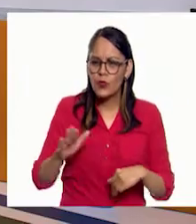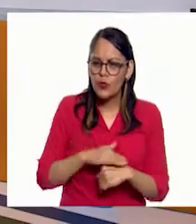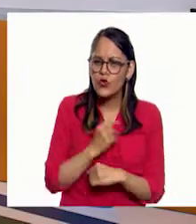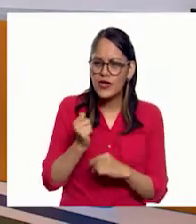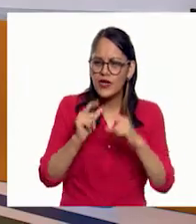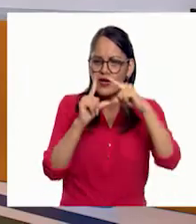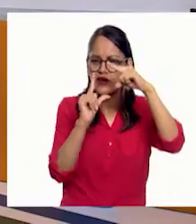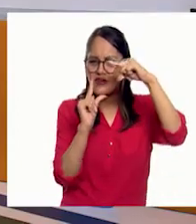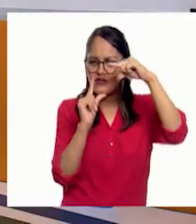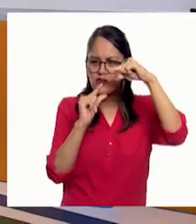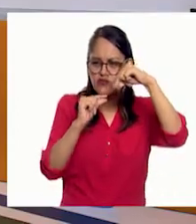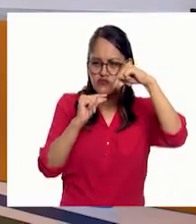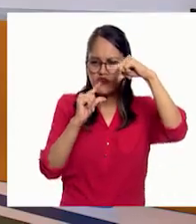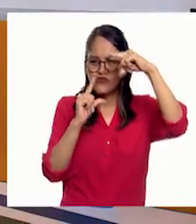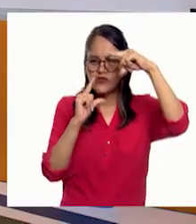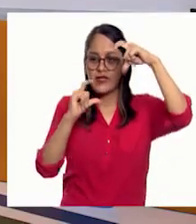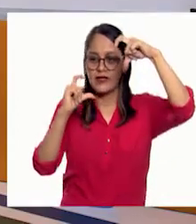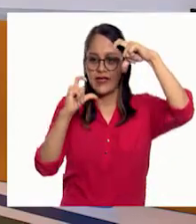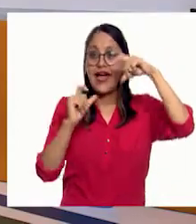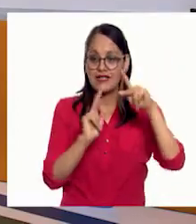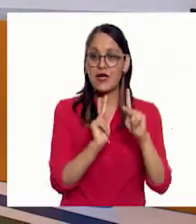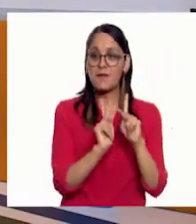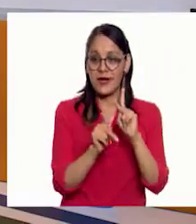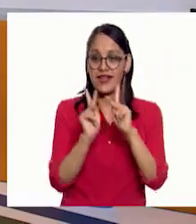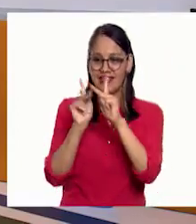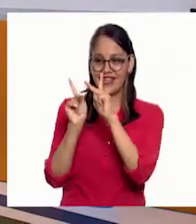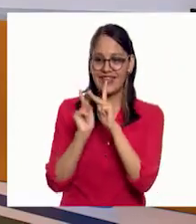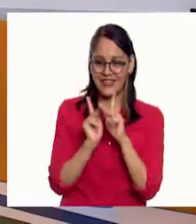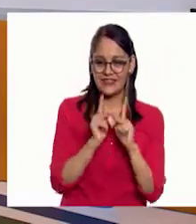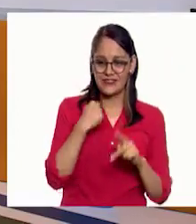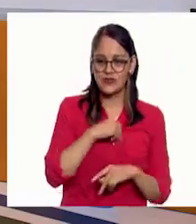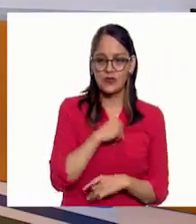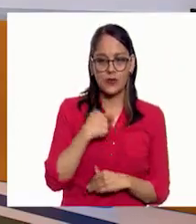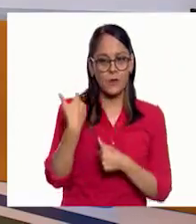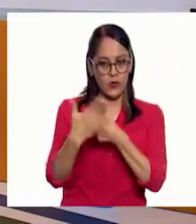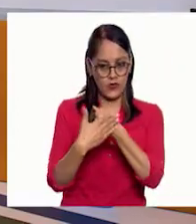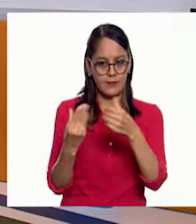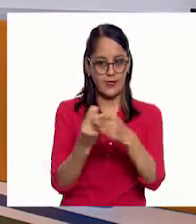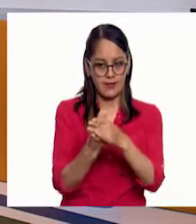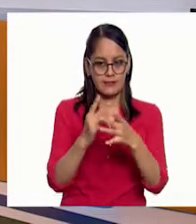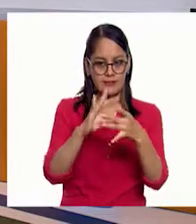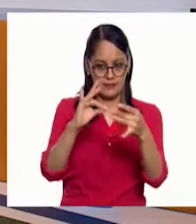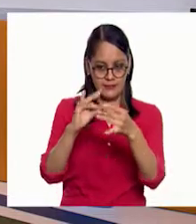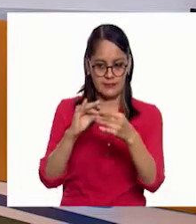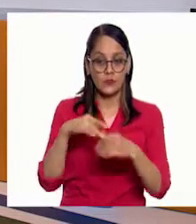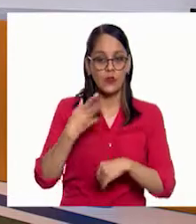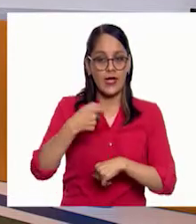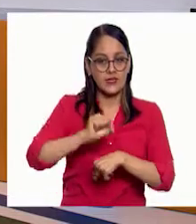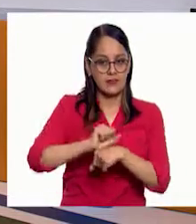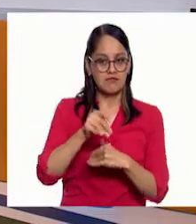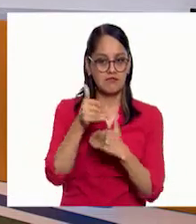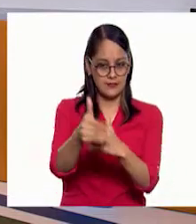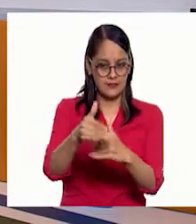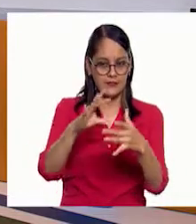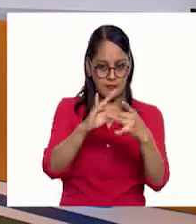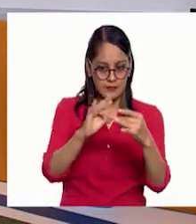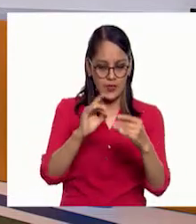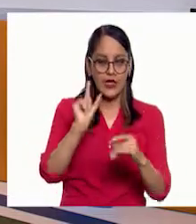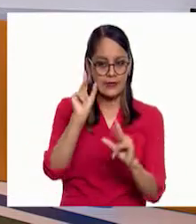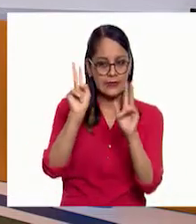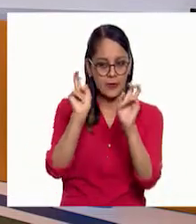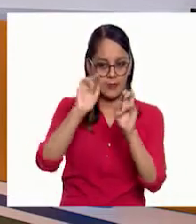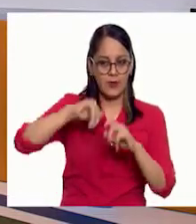por pedacitos? Se le llaman fases de la luna, pero ese tema lo vamos a ver la siguiente semana. Muy bien, lo guardamos ese. Vamos a guardarlo. Pero